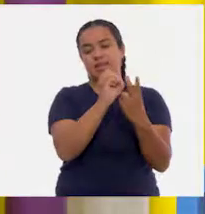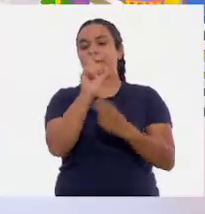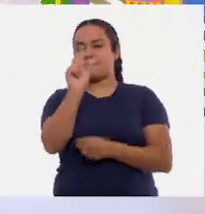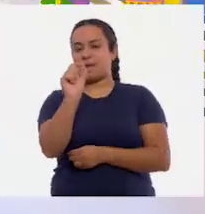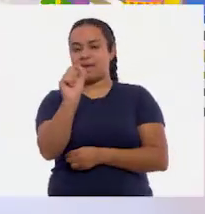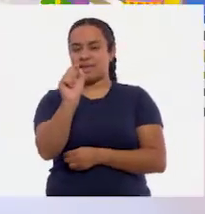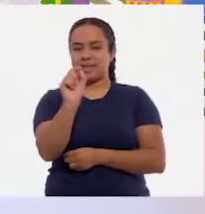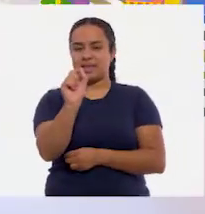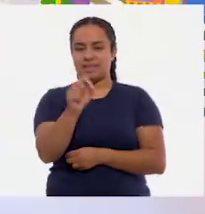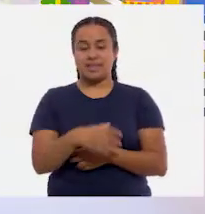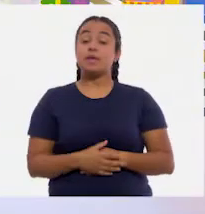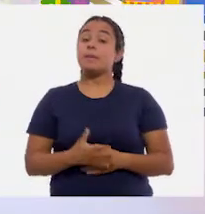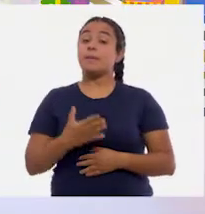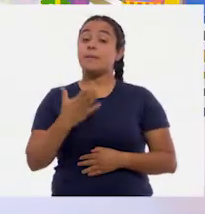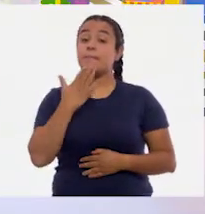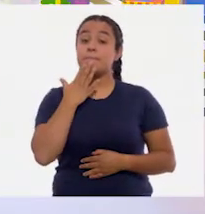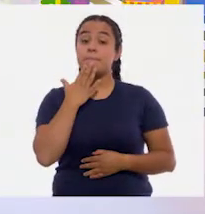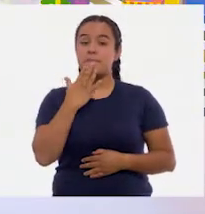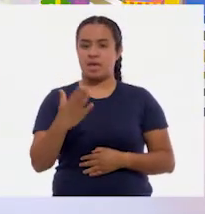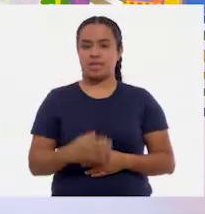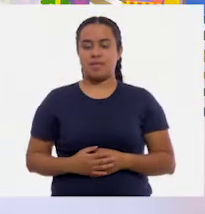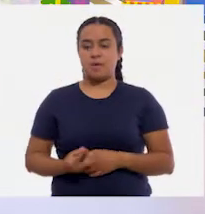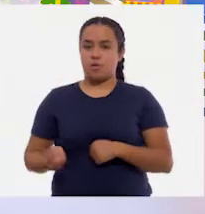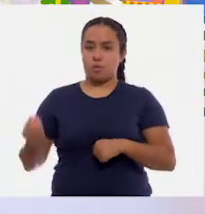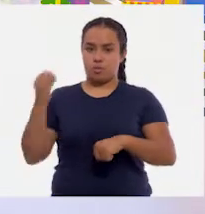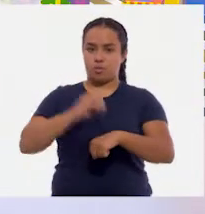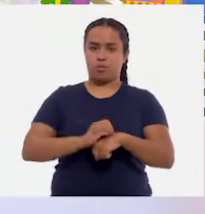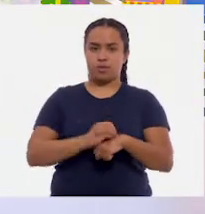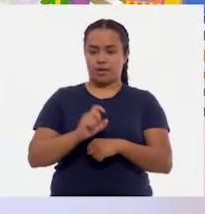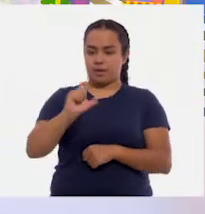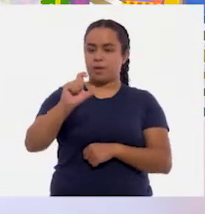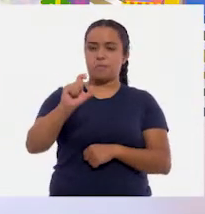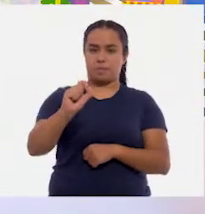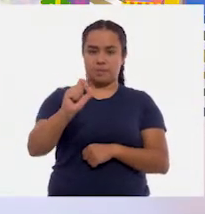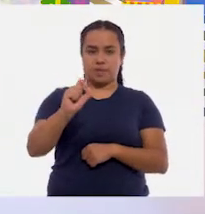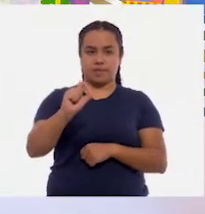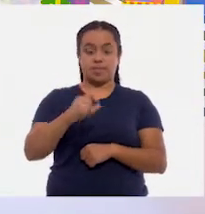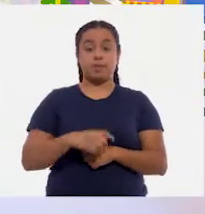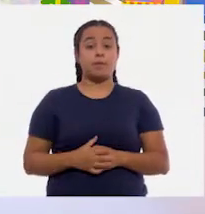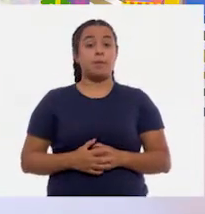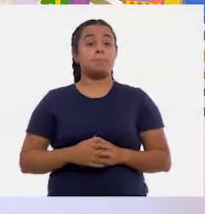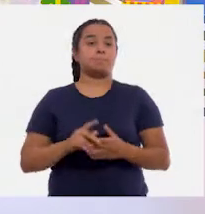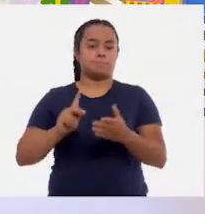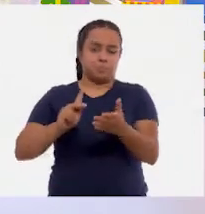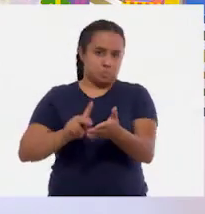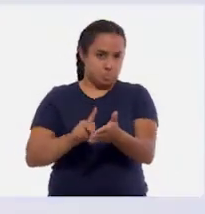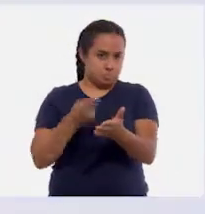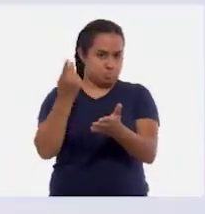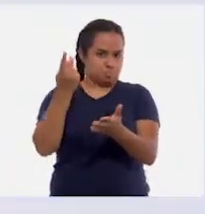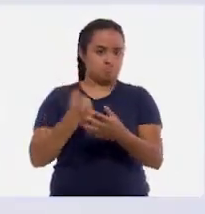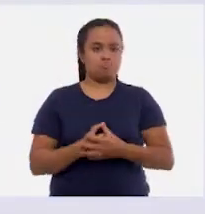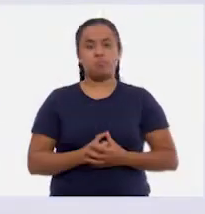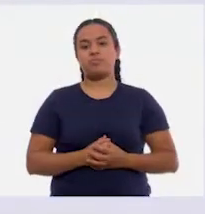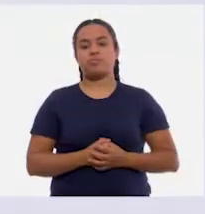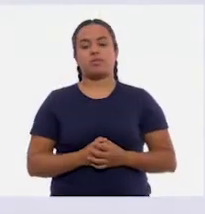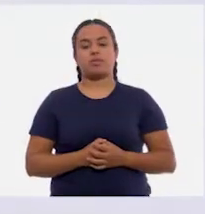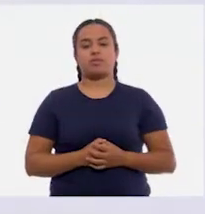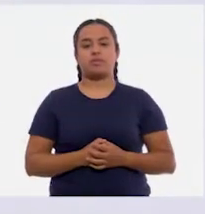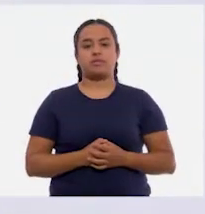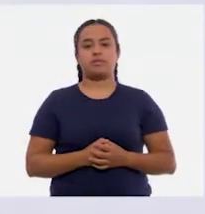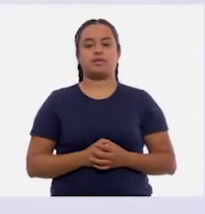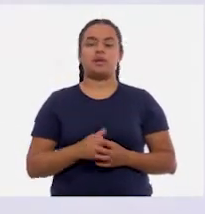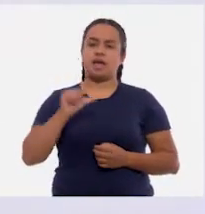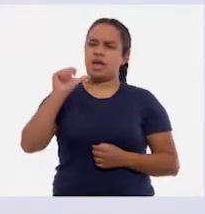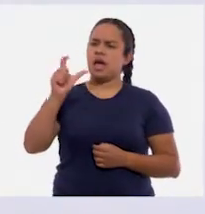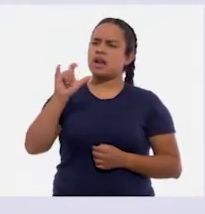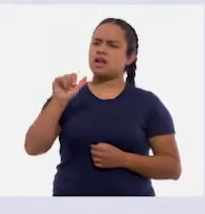¡Veinte! Muy bien. a poner las dos decenas. Y nuevamente le vamos a pedir a